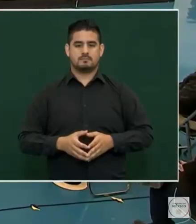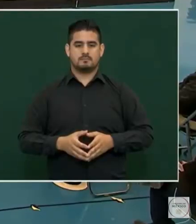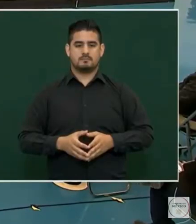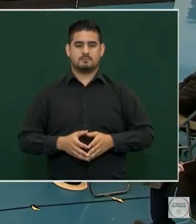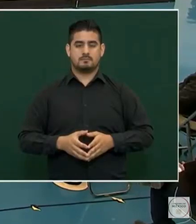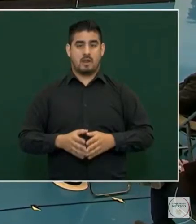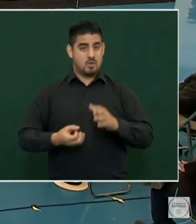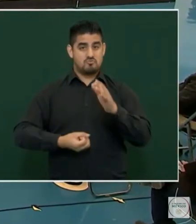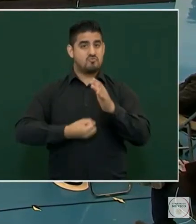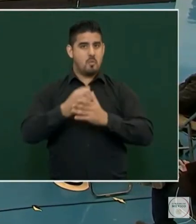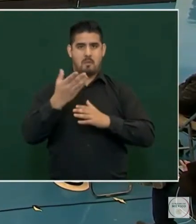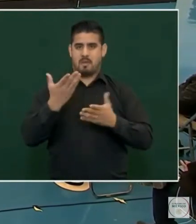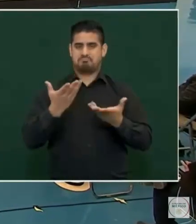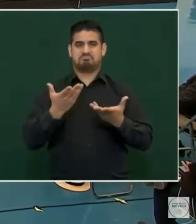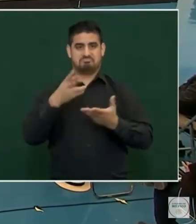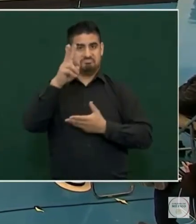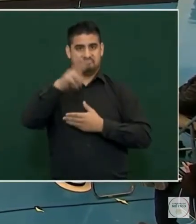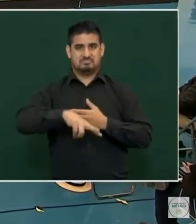moderna.